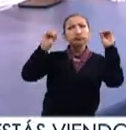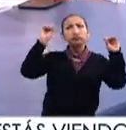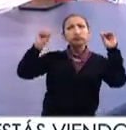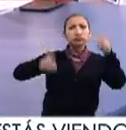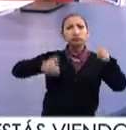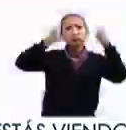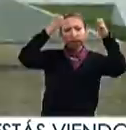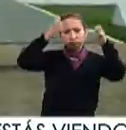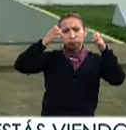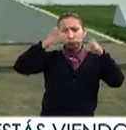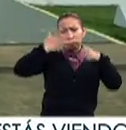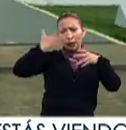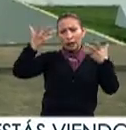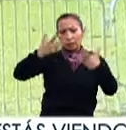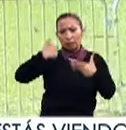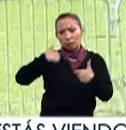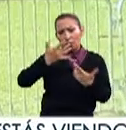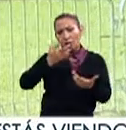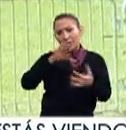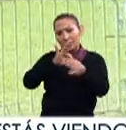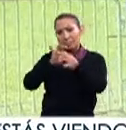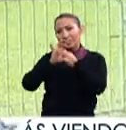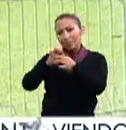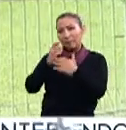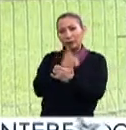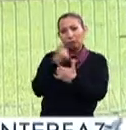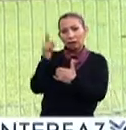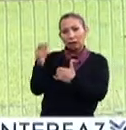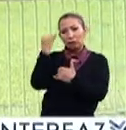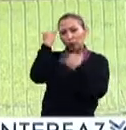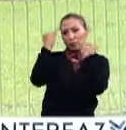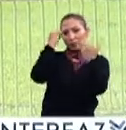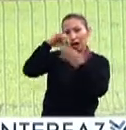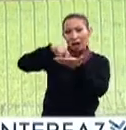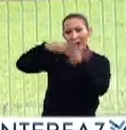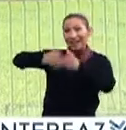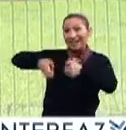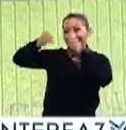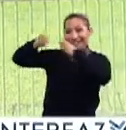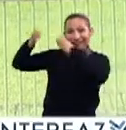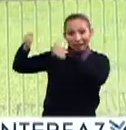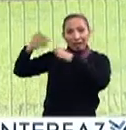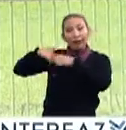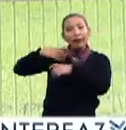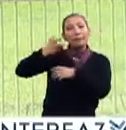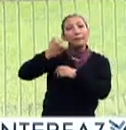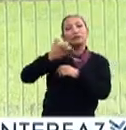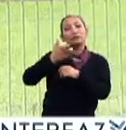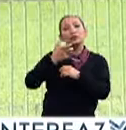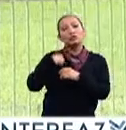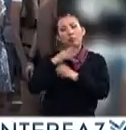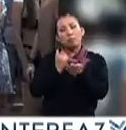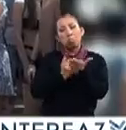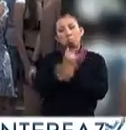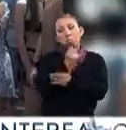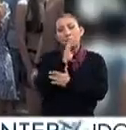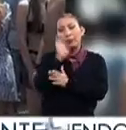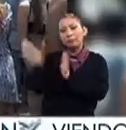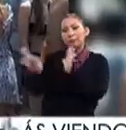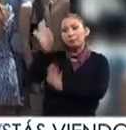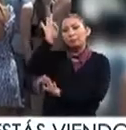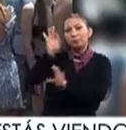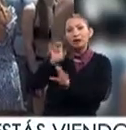arquitectura plástica que él tiene, entonces yo me siento identificado ante esa postura arquitectónica y así fue como que me decidí por